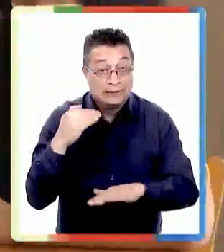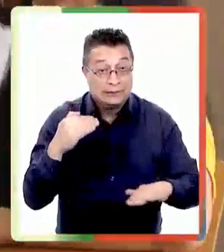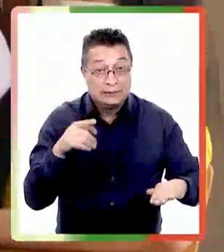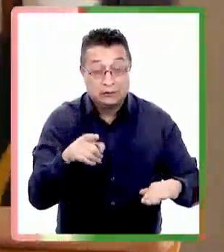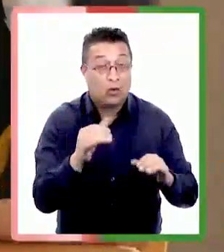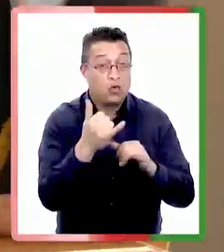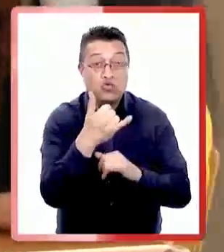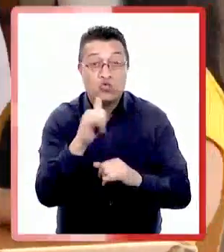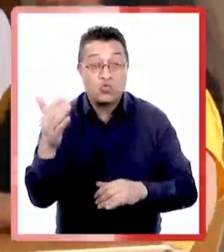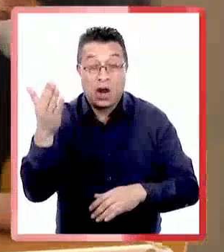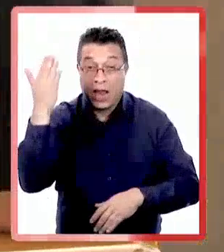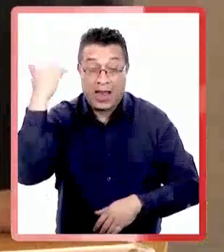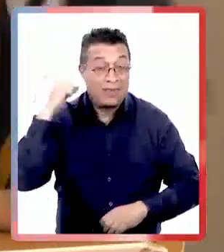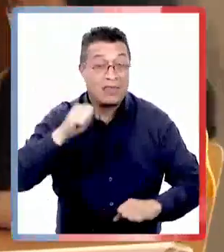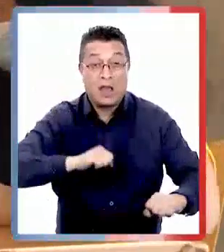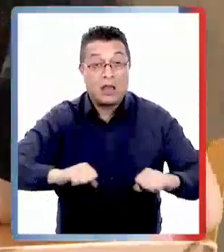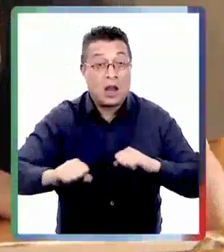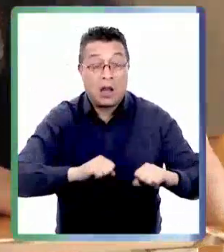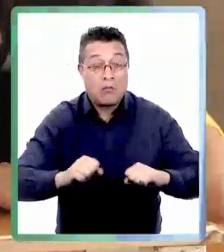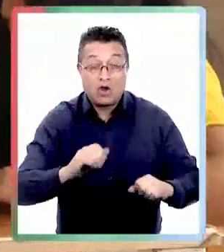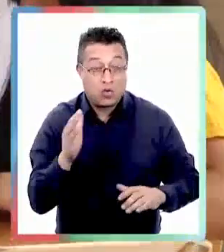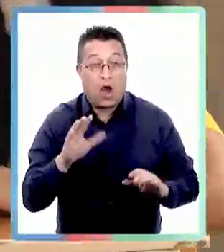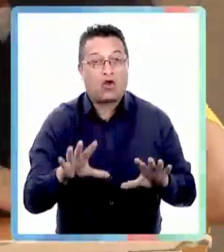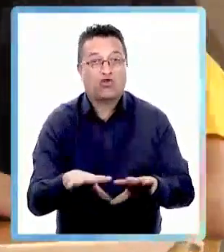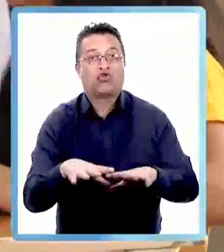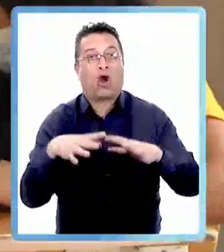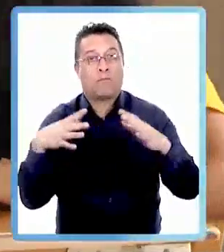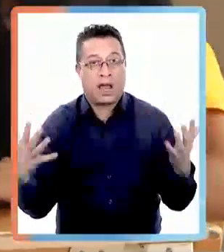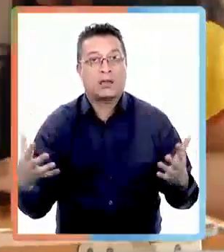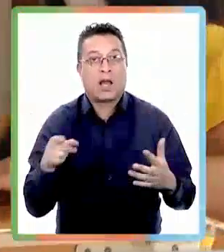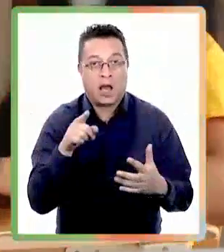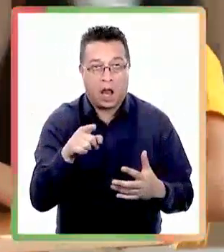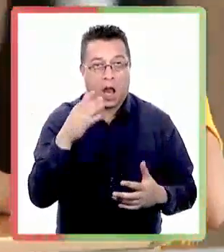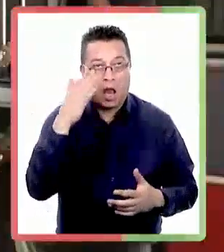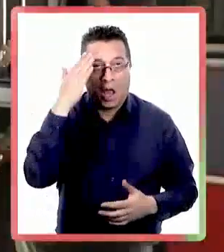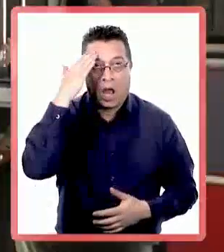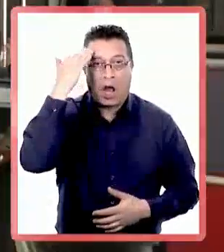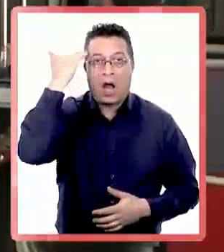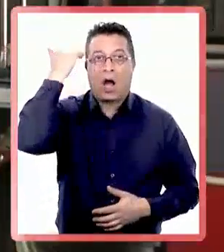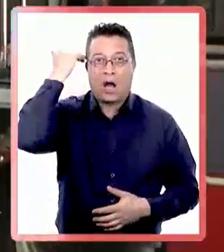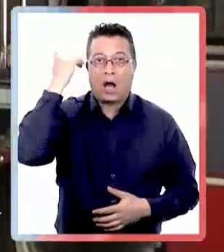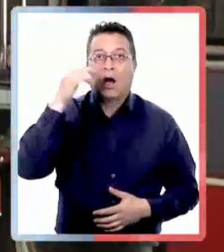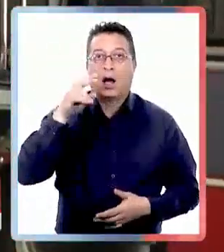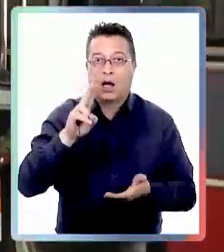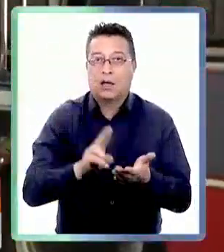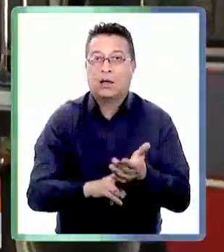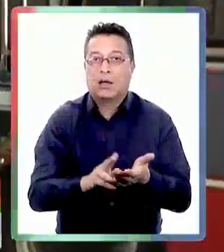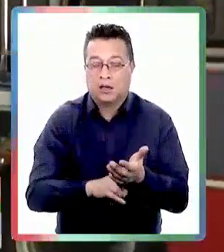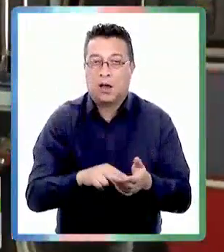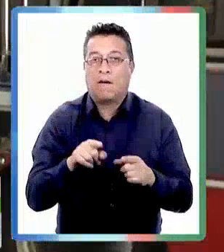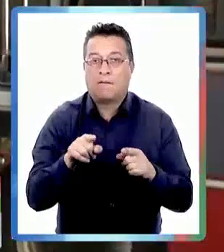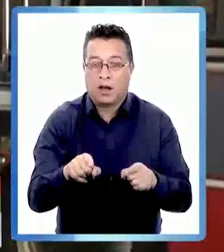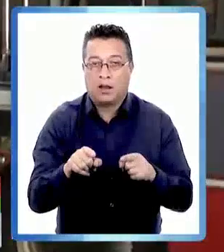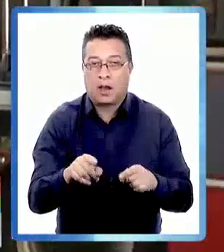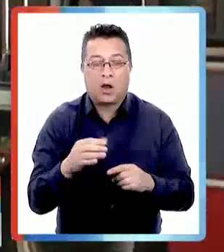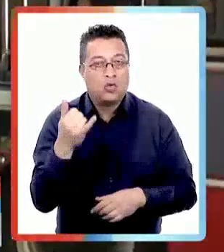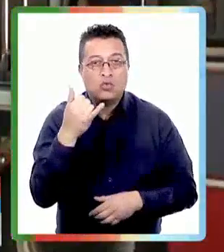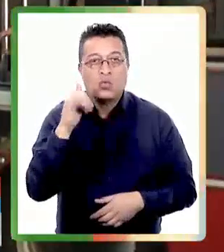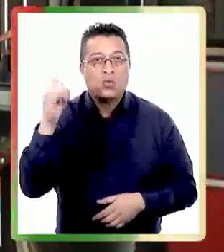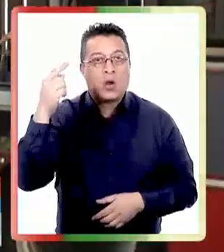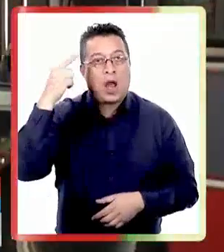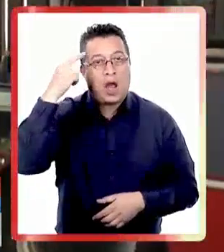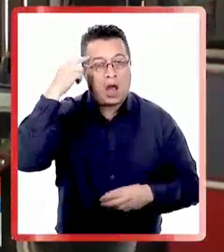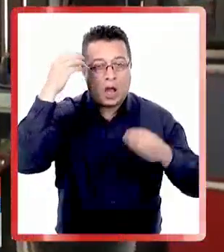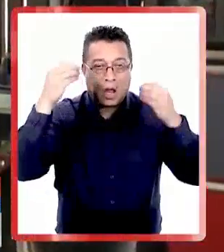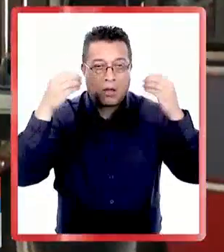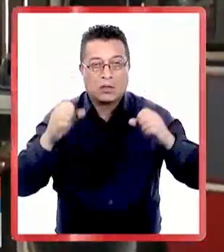nunca han vivido un terremoto efectivamente se sorprende y ahí toman conciencia efectivamente hoy realmente ellos nunca